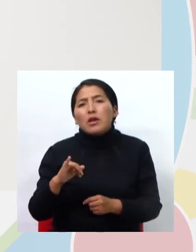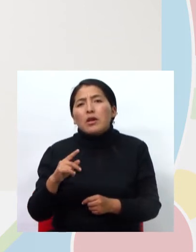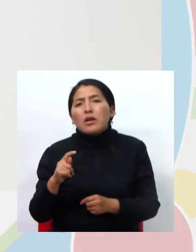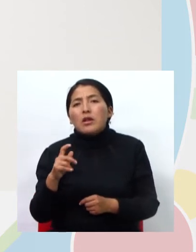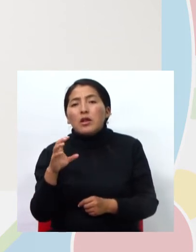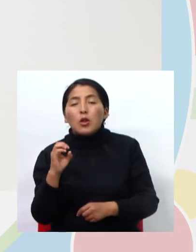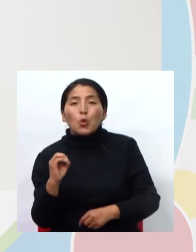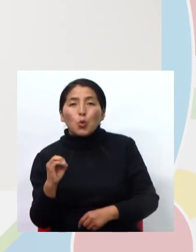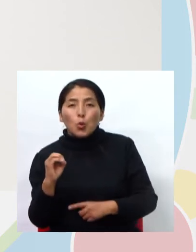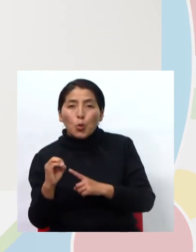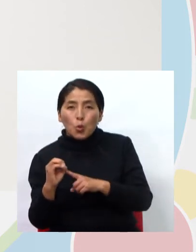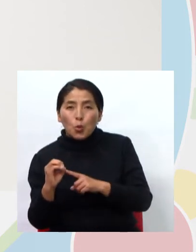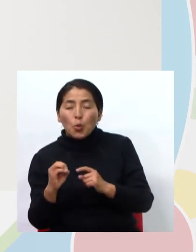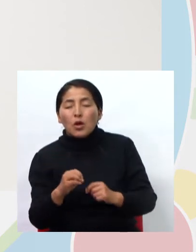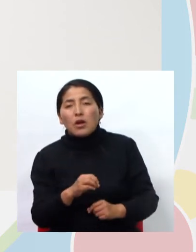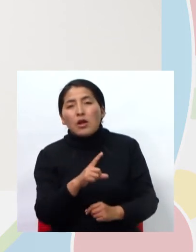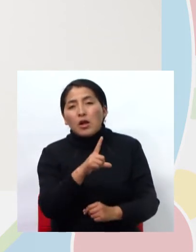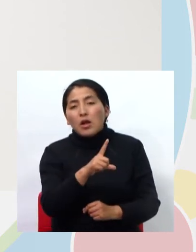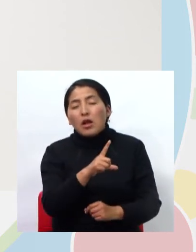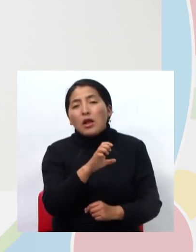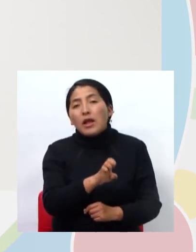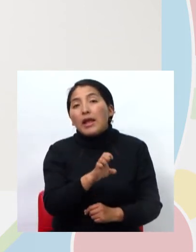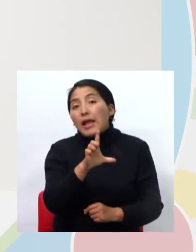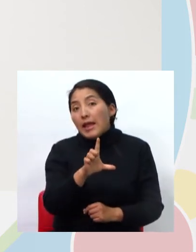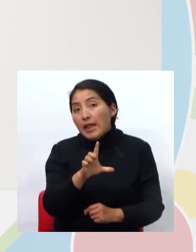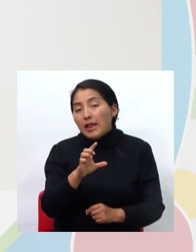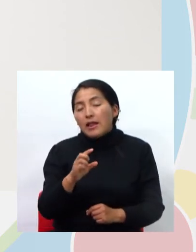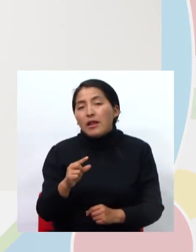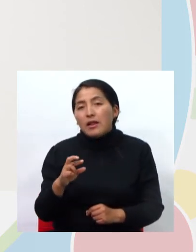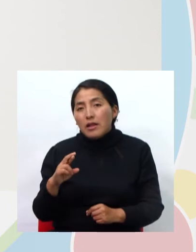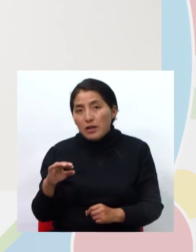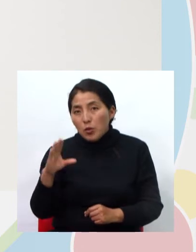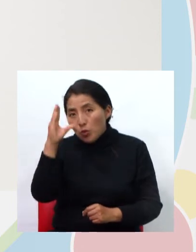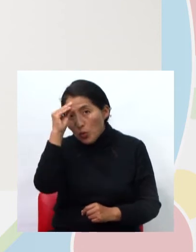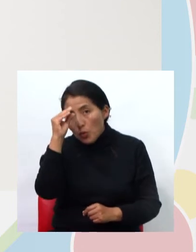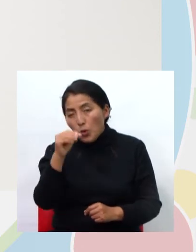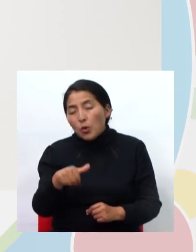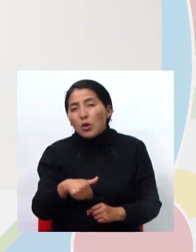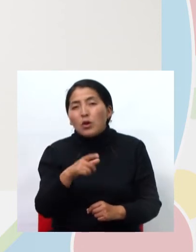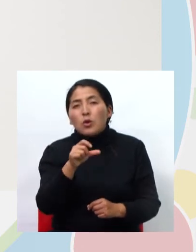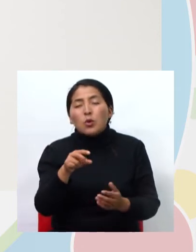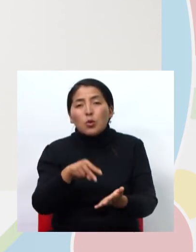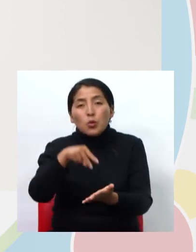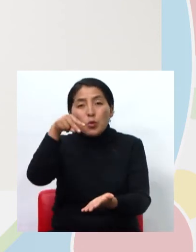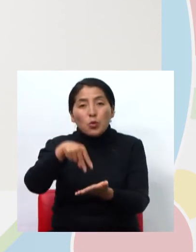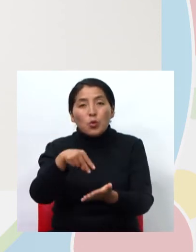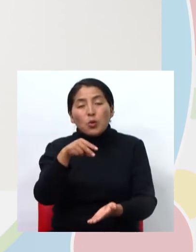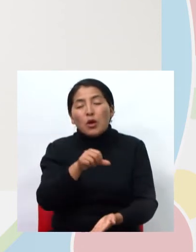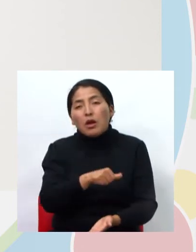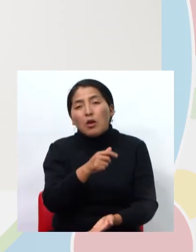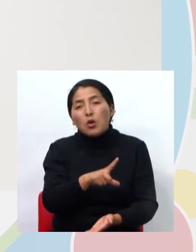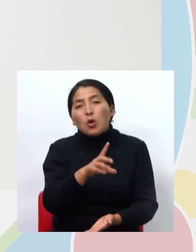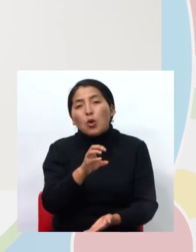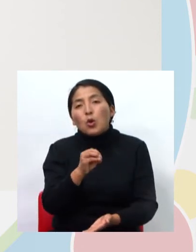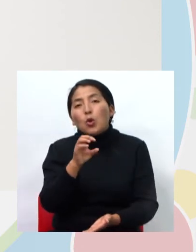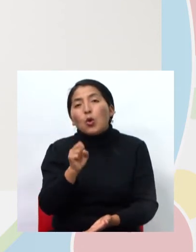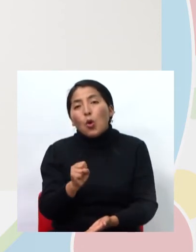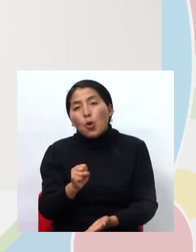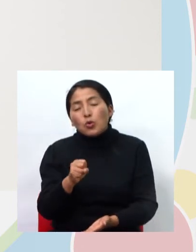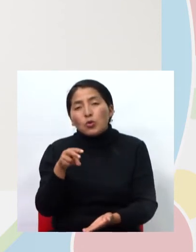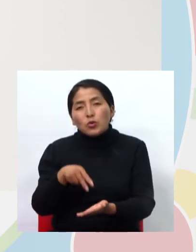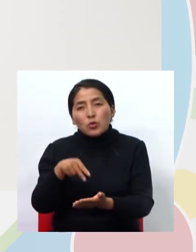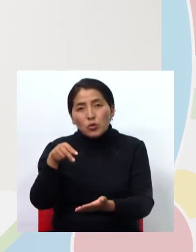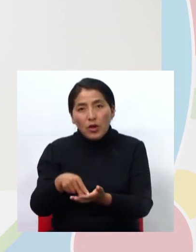saltos, los saltos. En esta parte nos damos cuenta que juego había